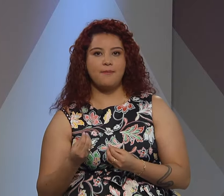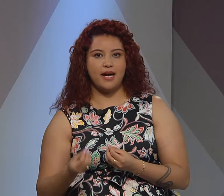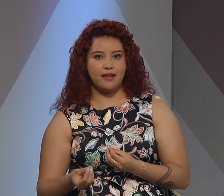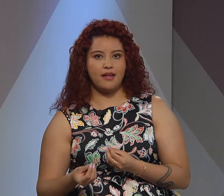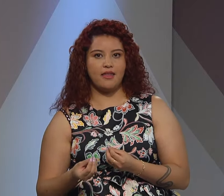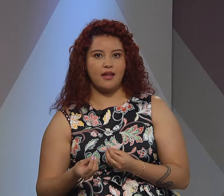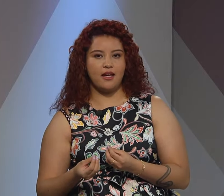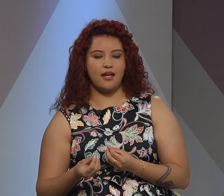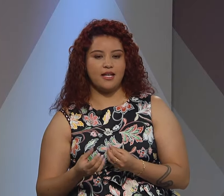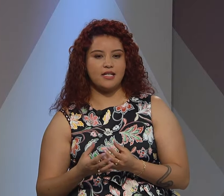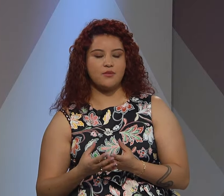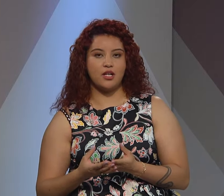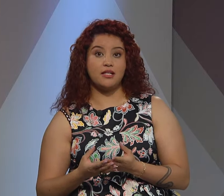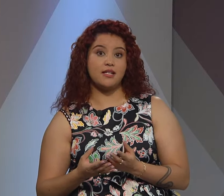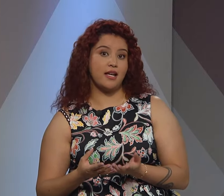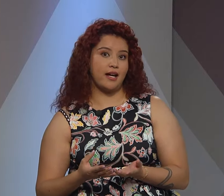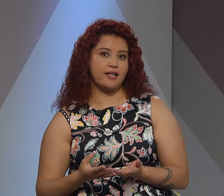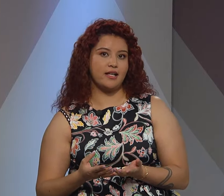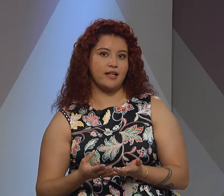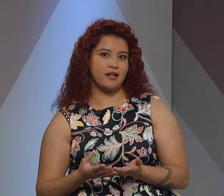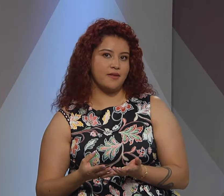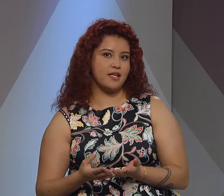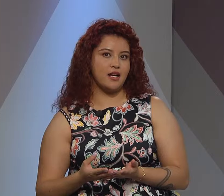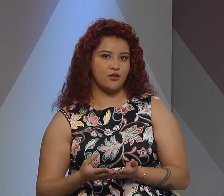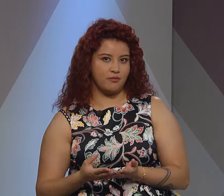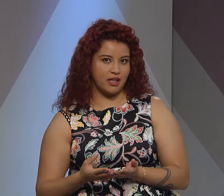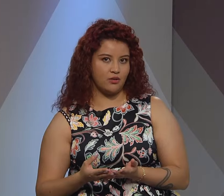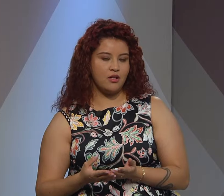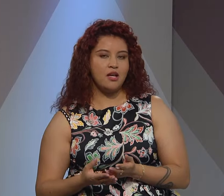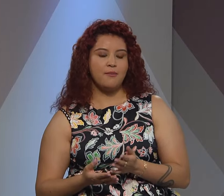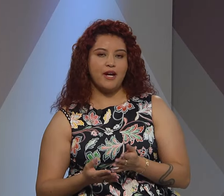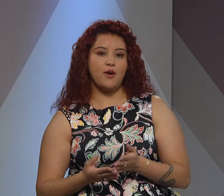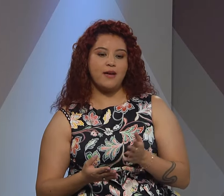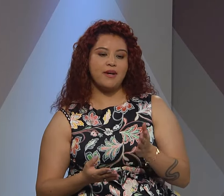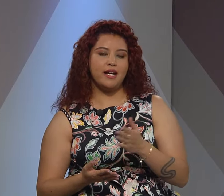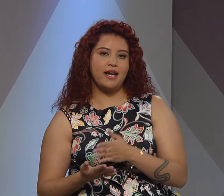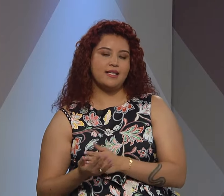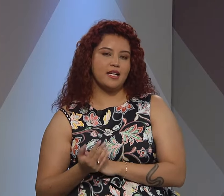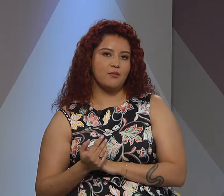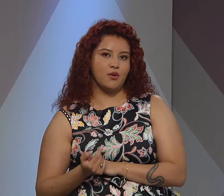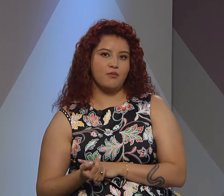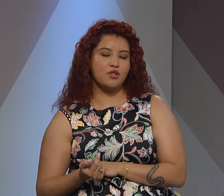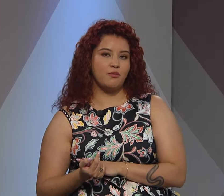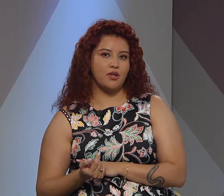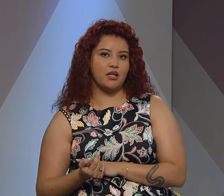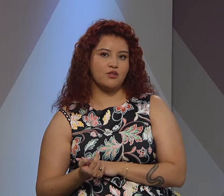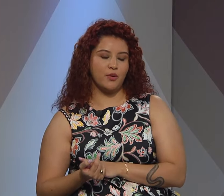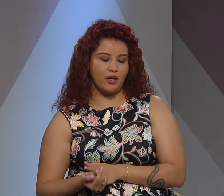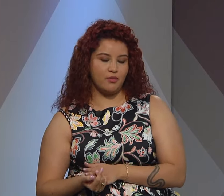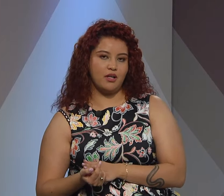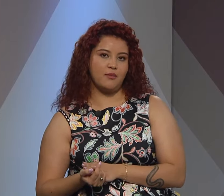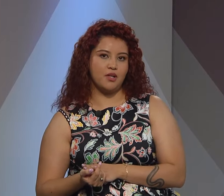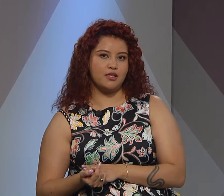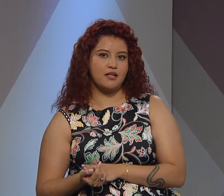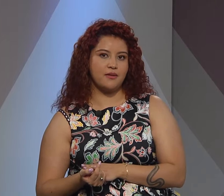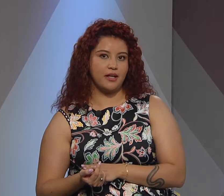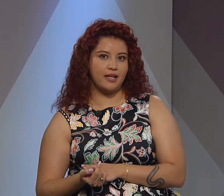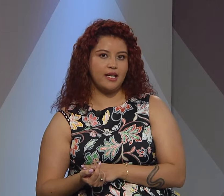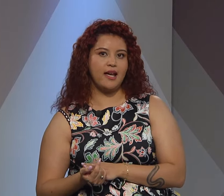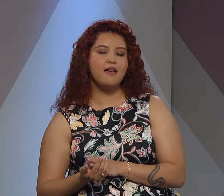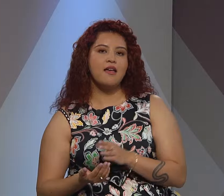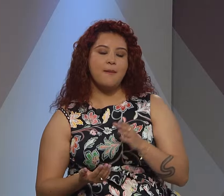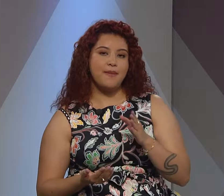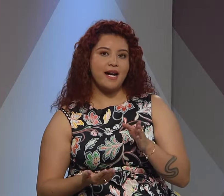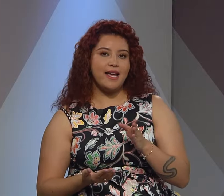gran parte de estas violencias se ejercen a través del anonimato pero hay maneras en que podemos apoyarnos por ejemplo de la policía